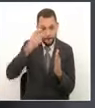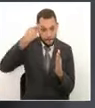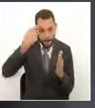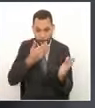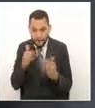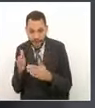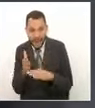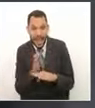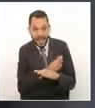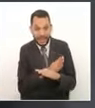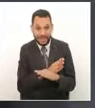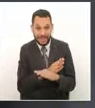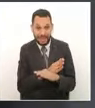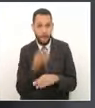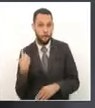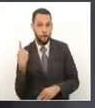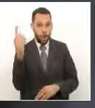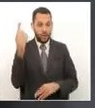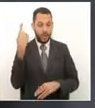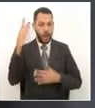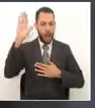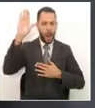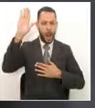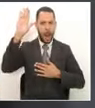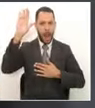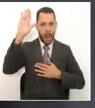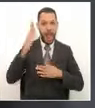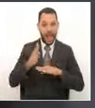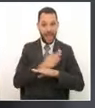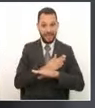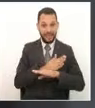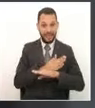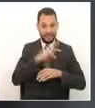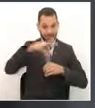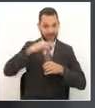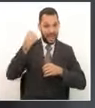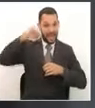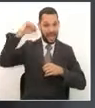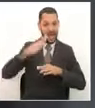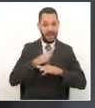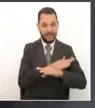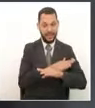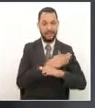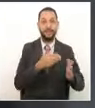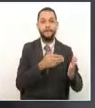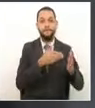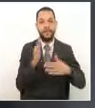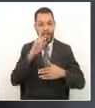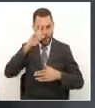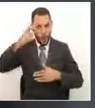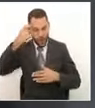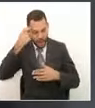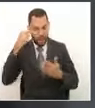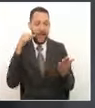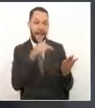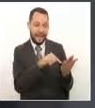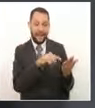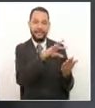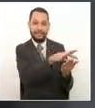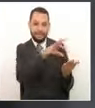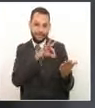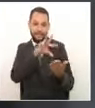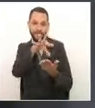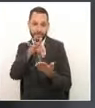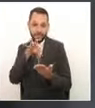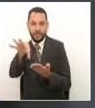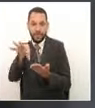Y a su vez lo cruzamos con los planes de gobierno de los catorce alcaldes cuando fueron candidatos. Eso es